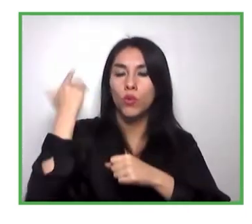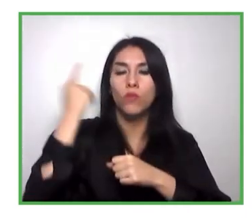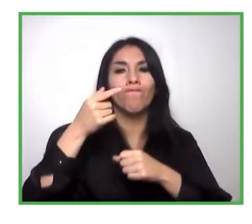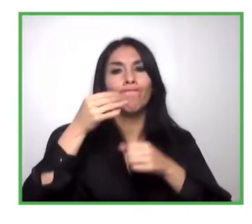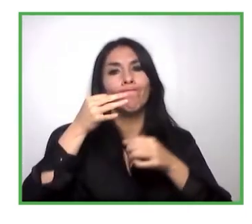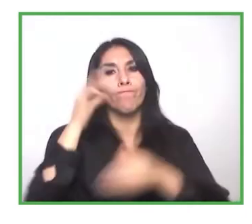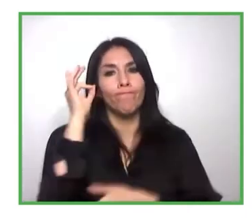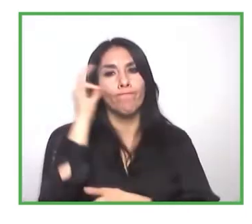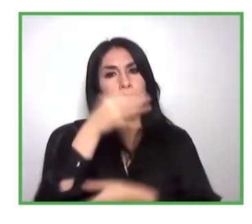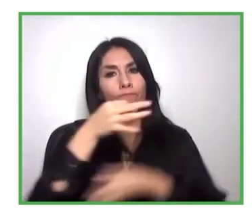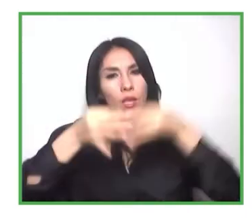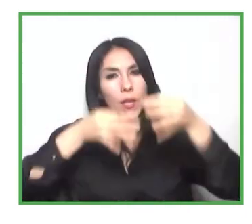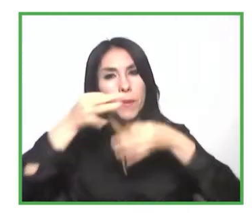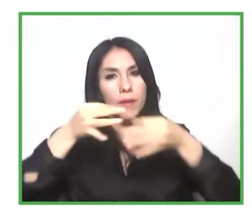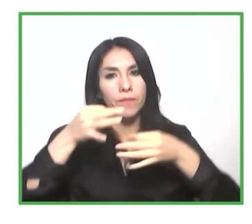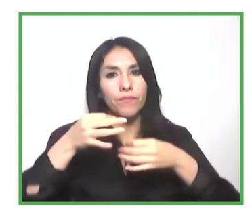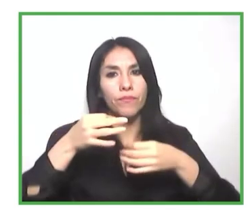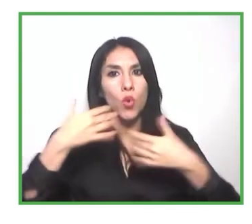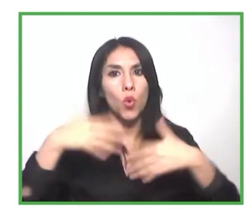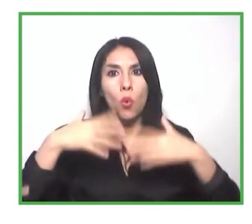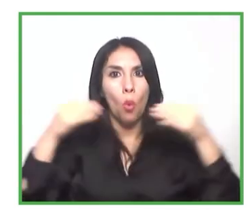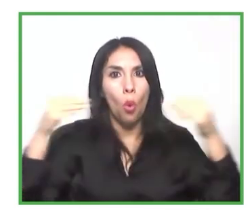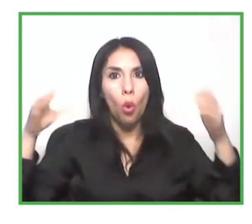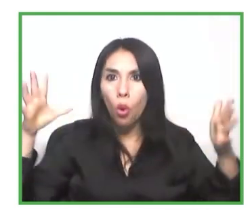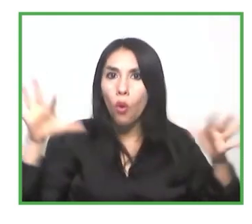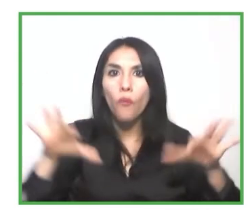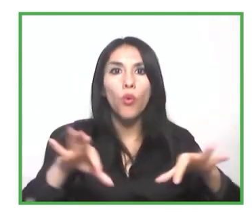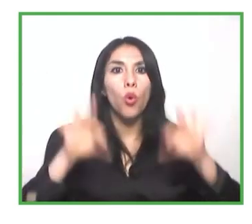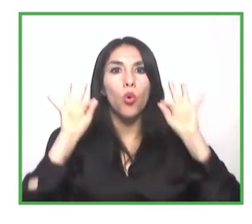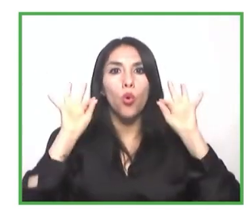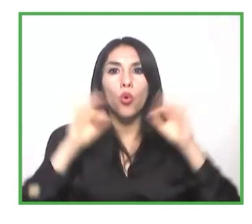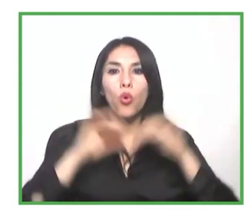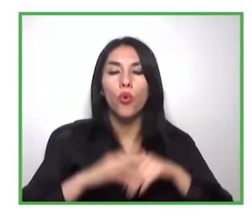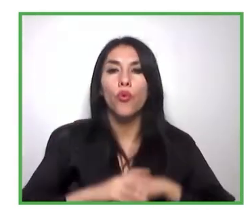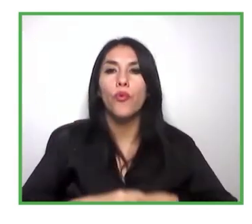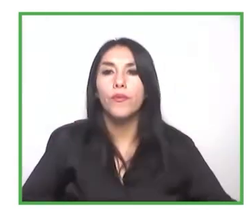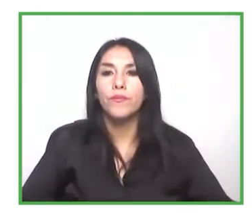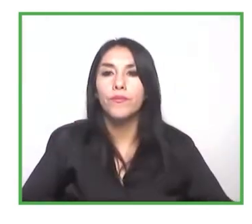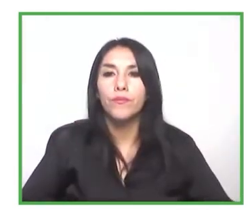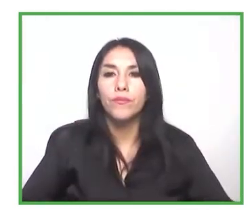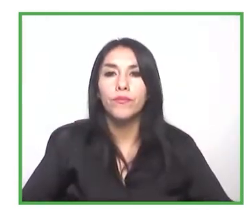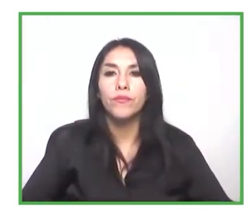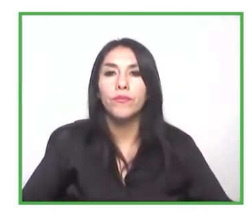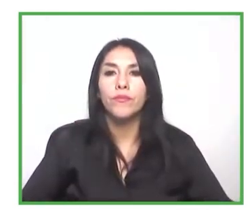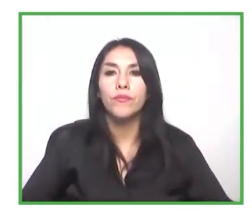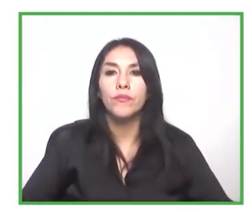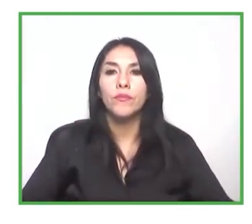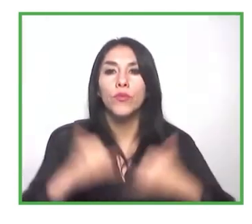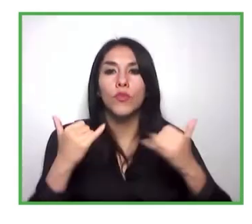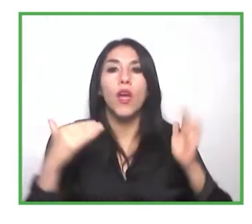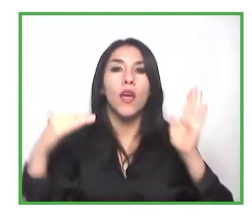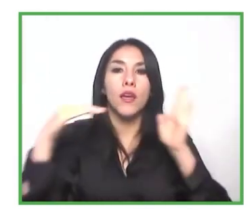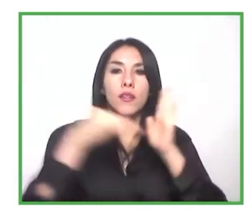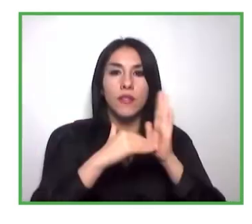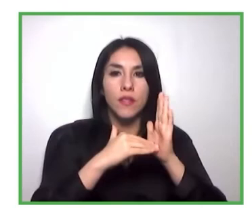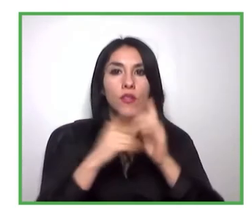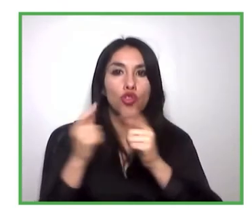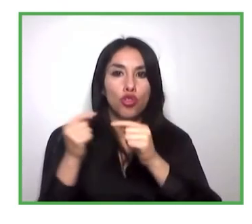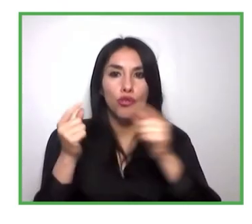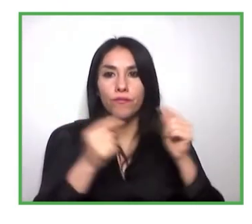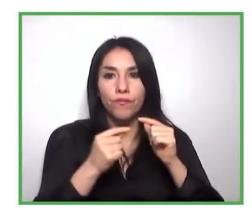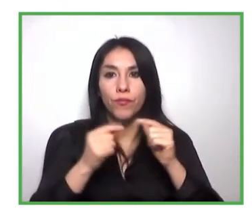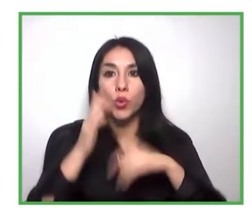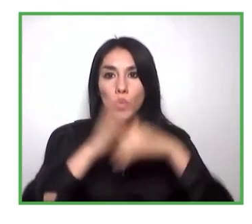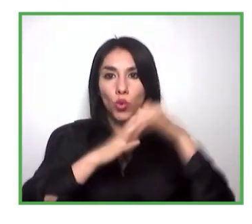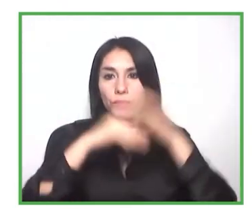reordenado y armado virtualmente en seis meses. Y desde ahí, bueno, ¿qué ha permitido, tanto para las personas con